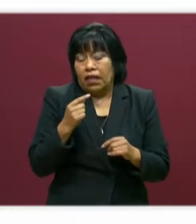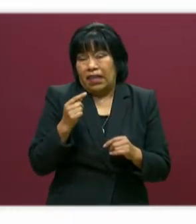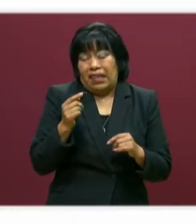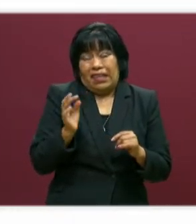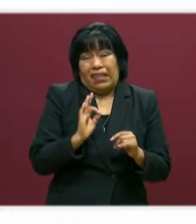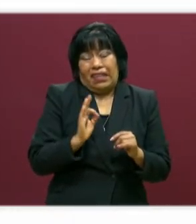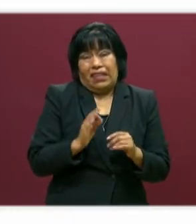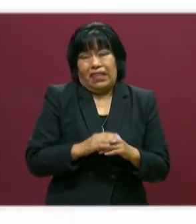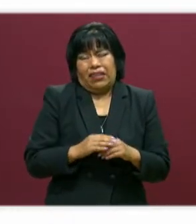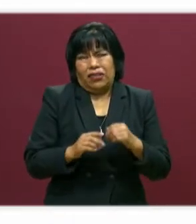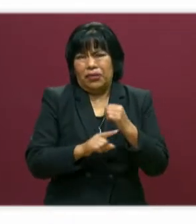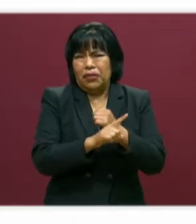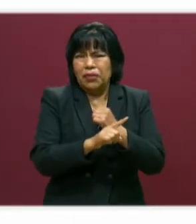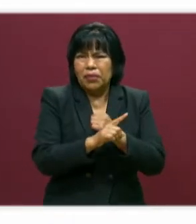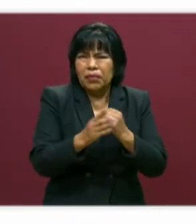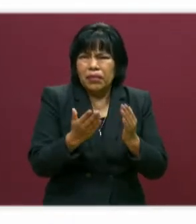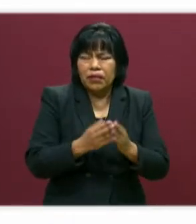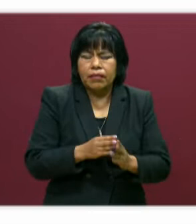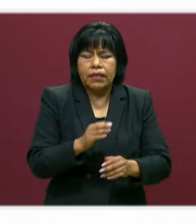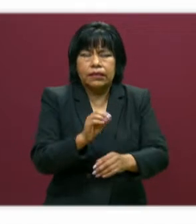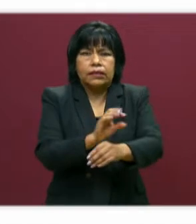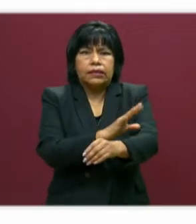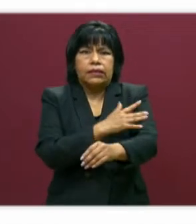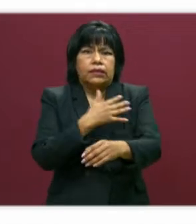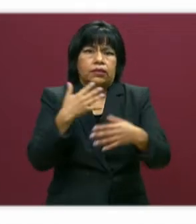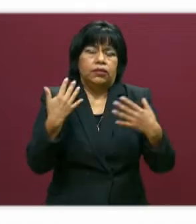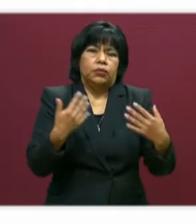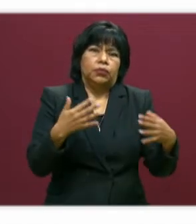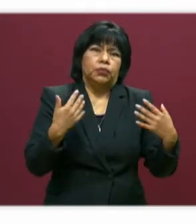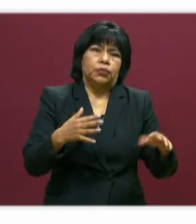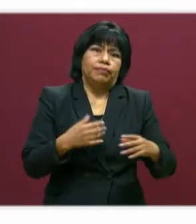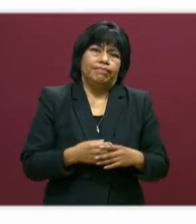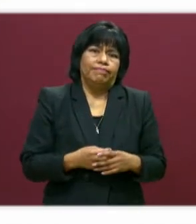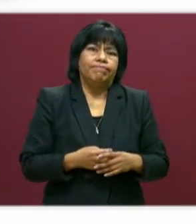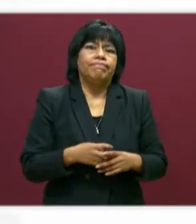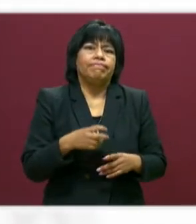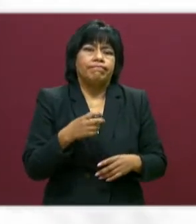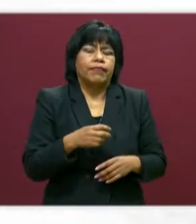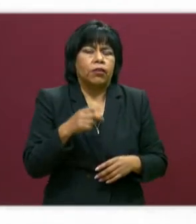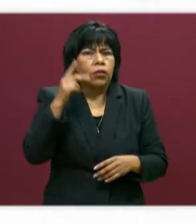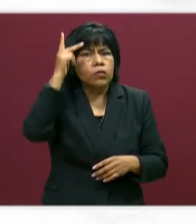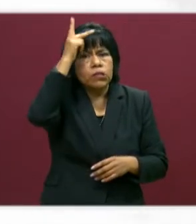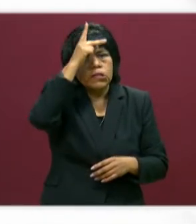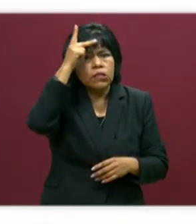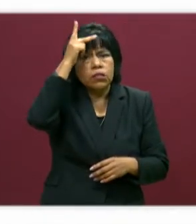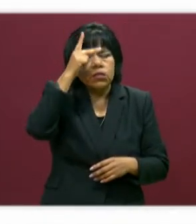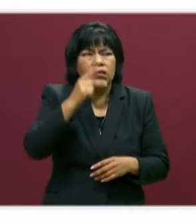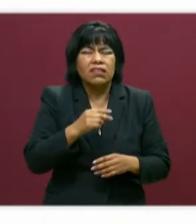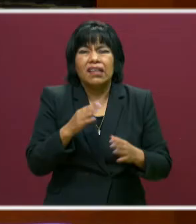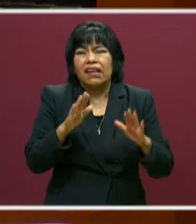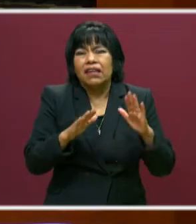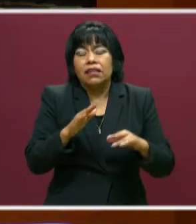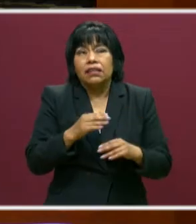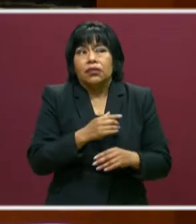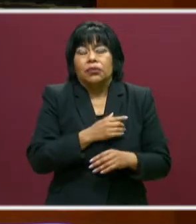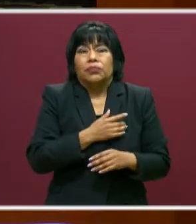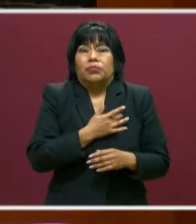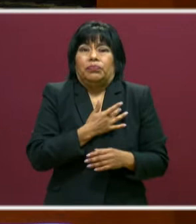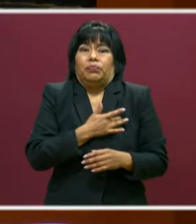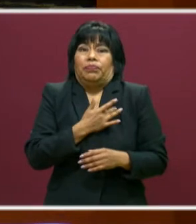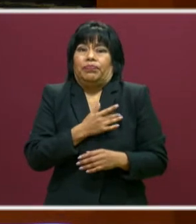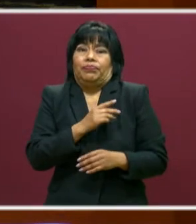afectado fue la parte emocional, la parte psicológica de sentirse solos, de sentirse